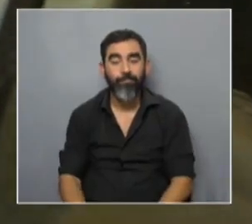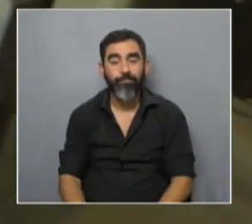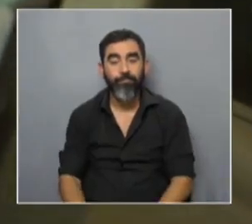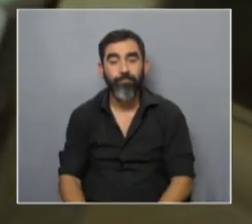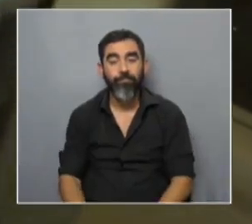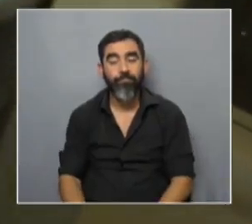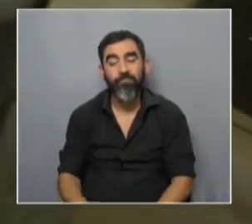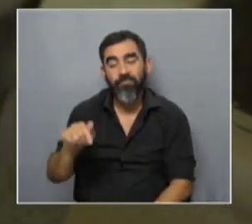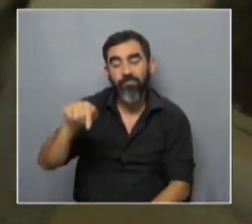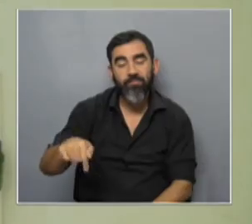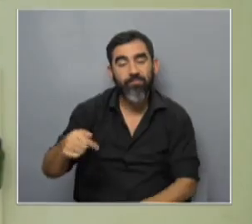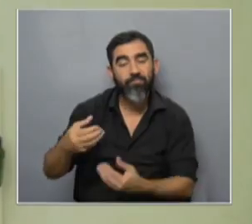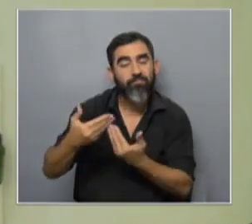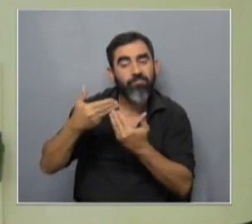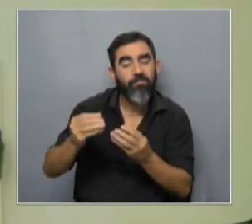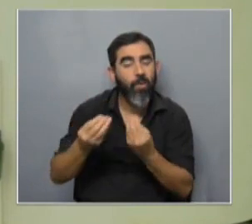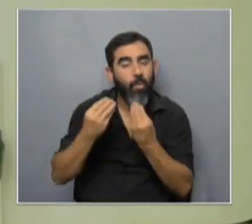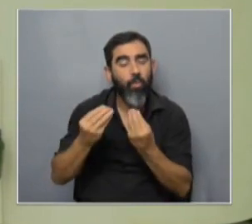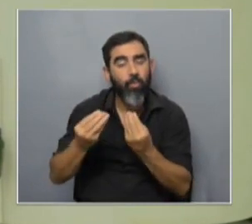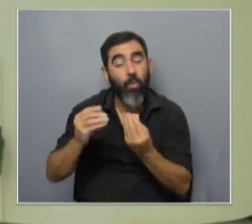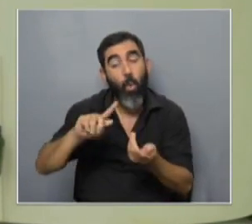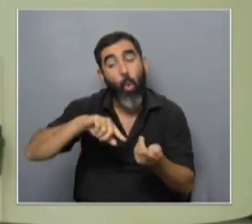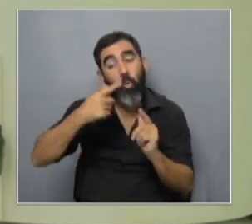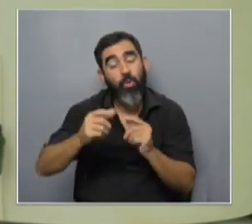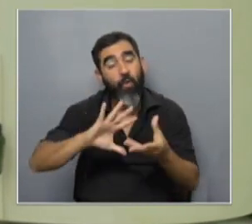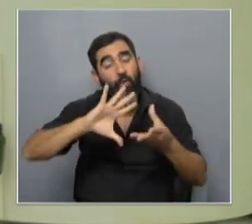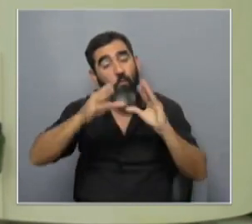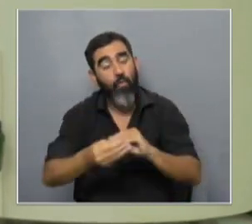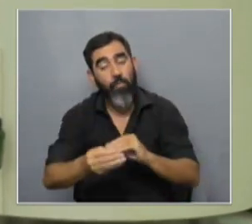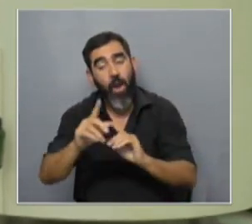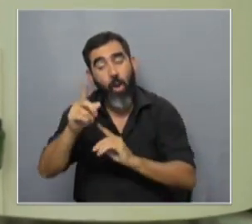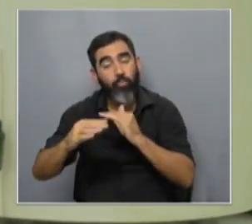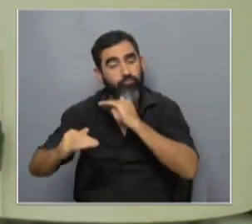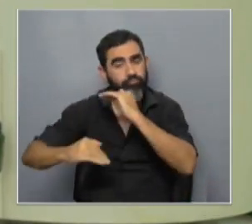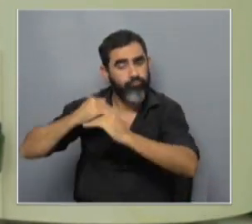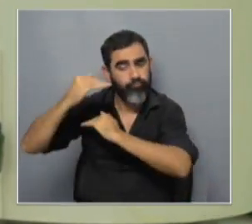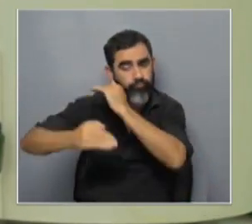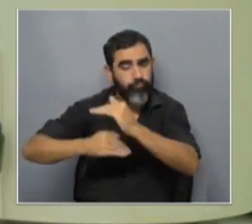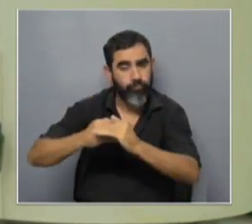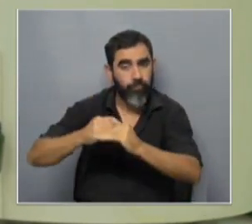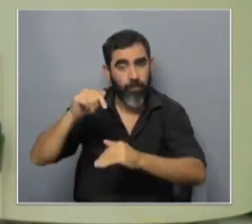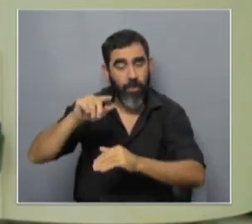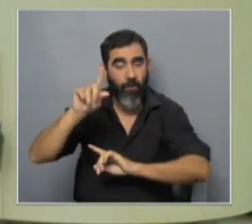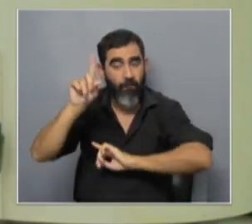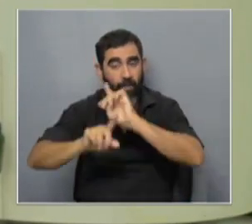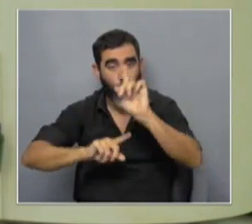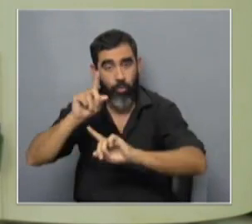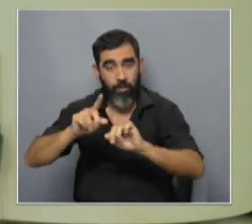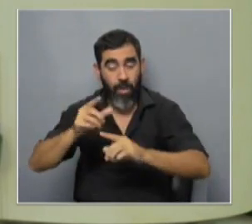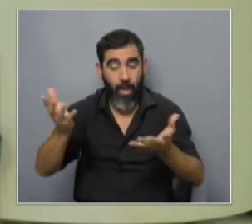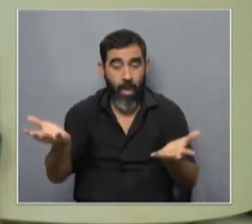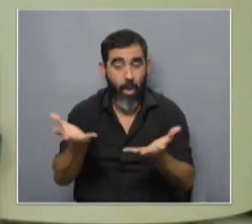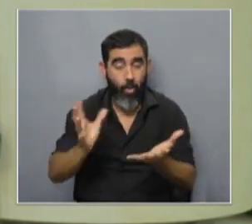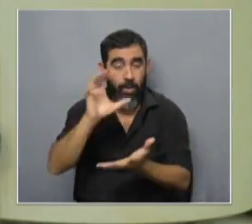Cufina surge como una alternativa para trasladar algunos desarrollos que se habían hecho a nivel académico en lo que es hoy el